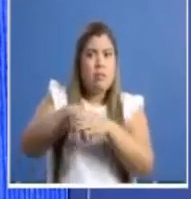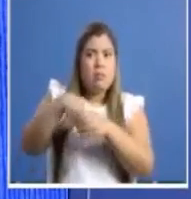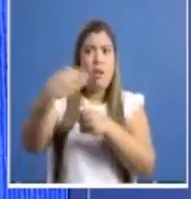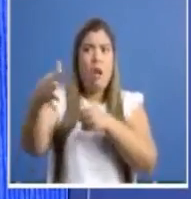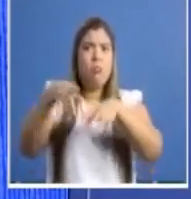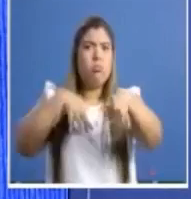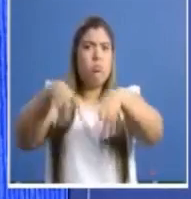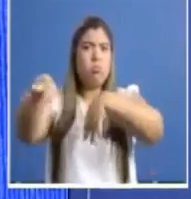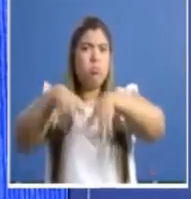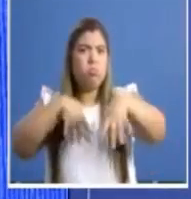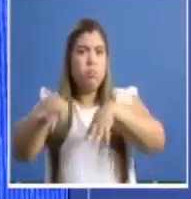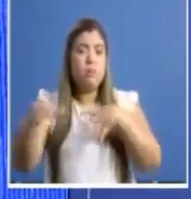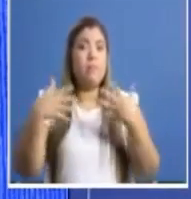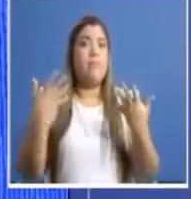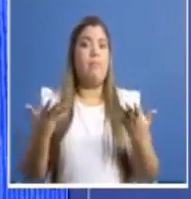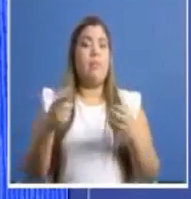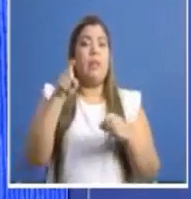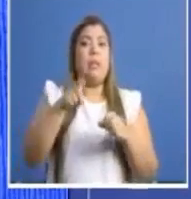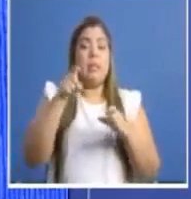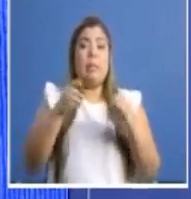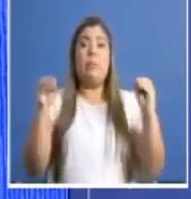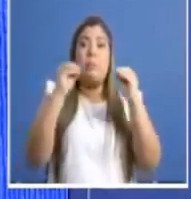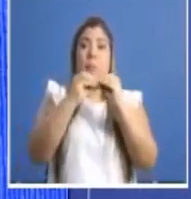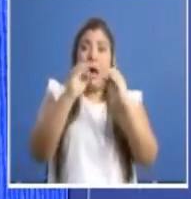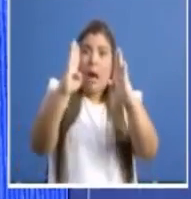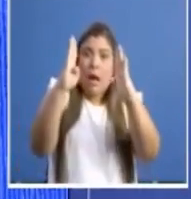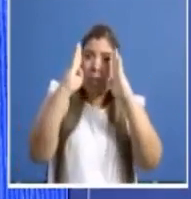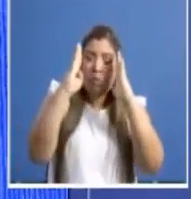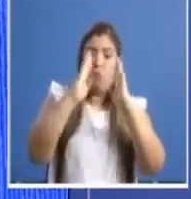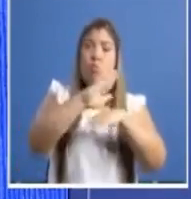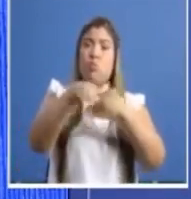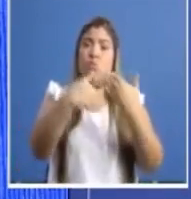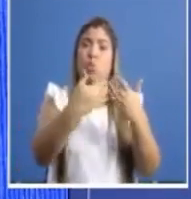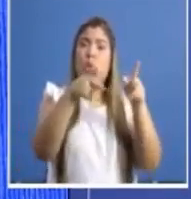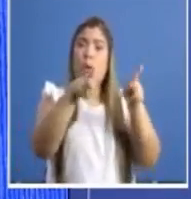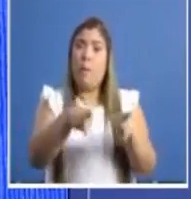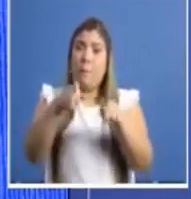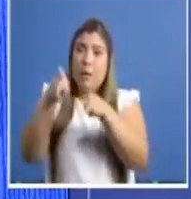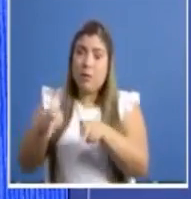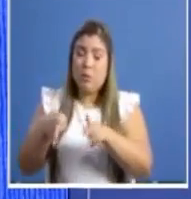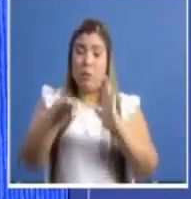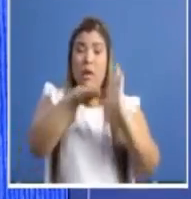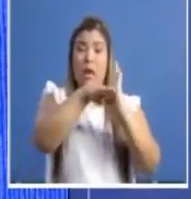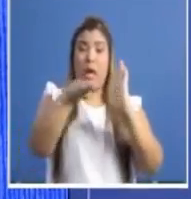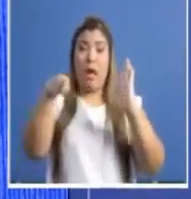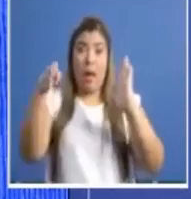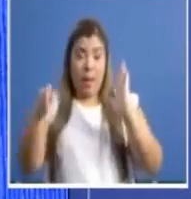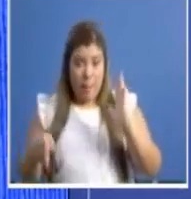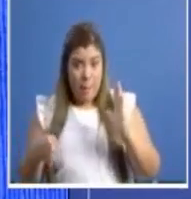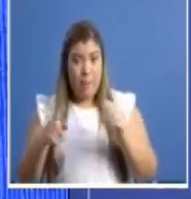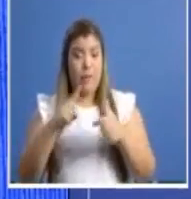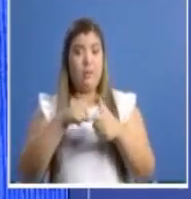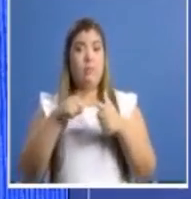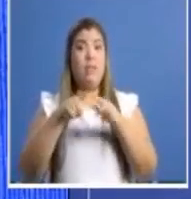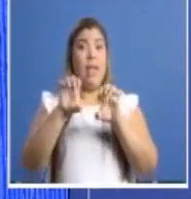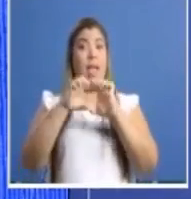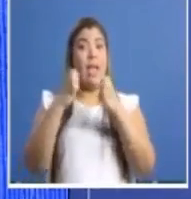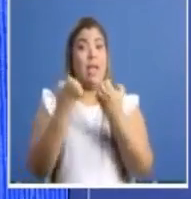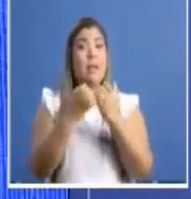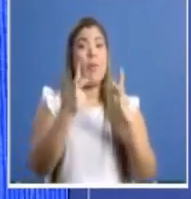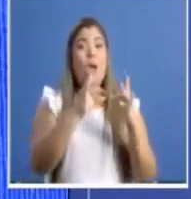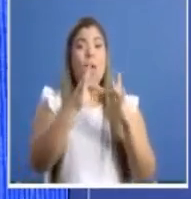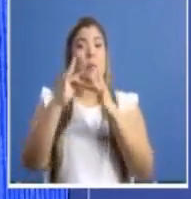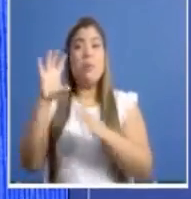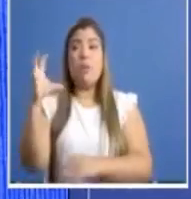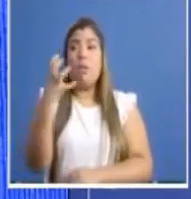esenciales para la atención de la población, tales como camas y ventiladores, al igual